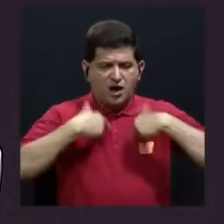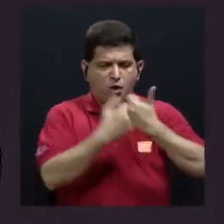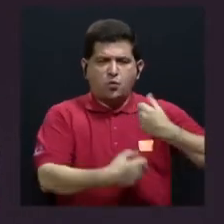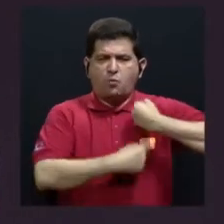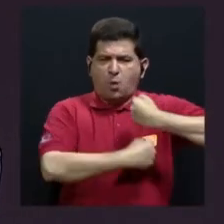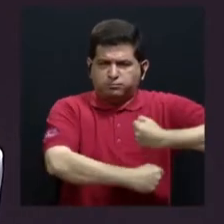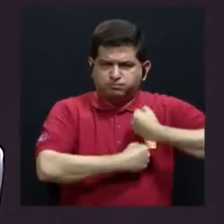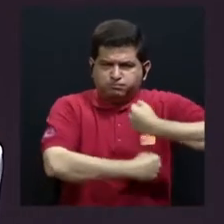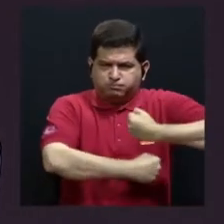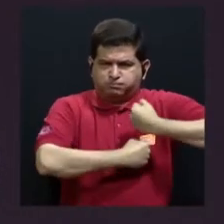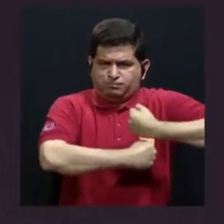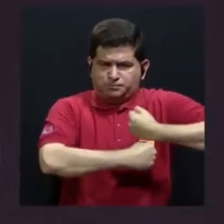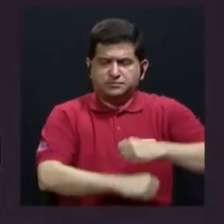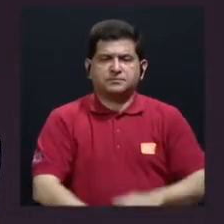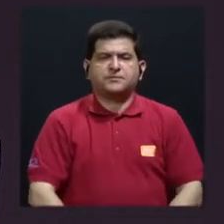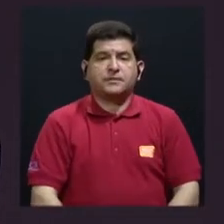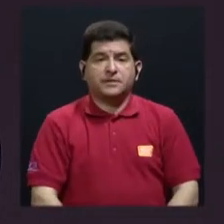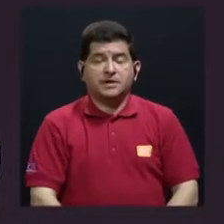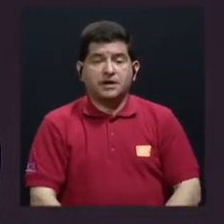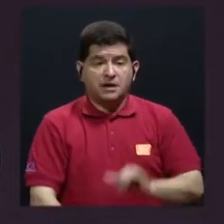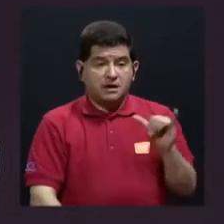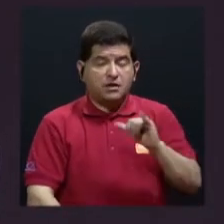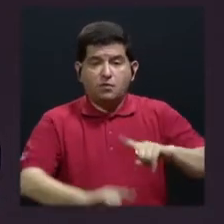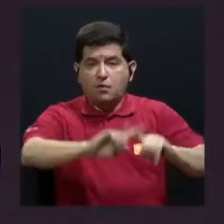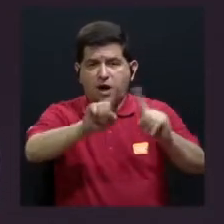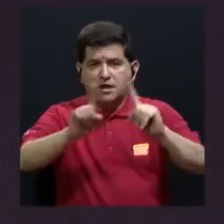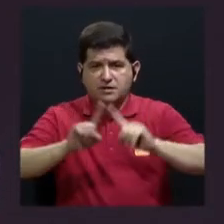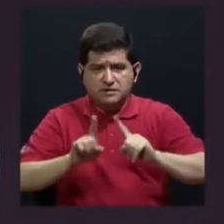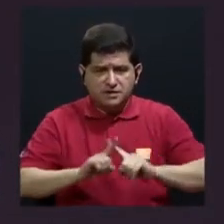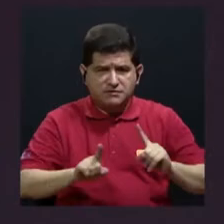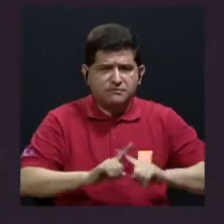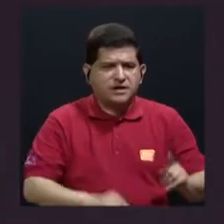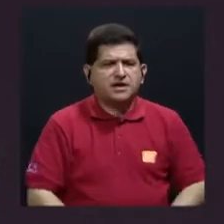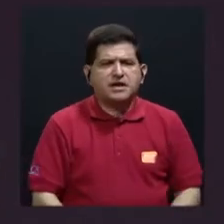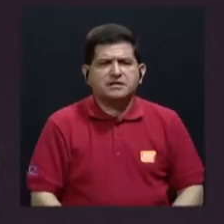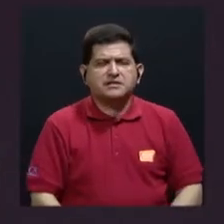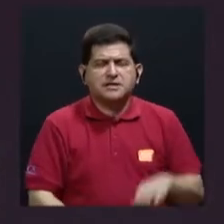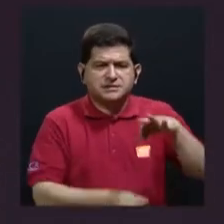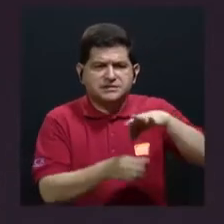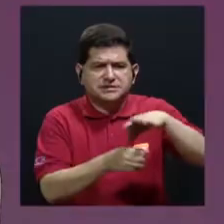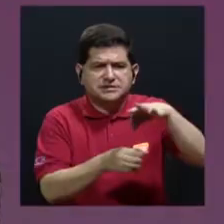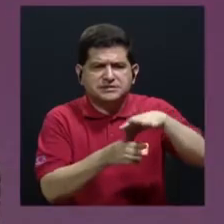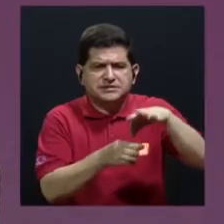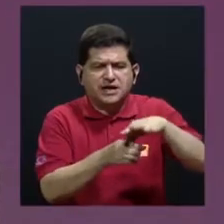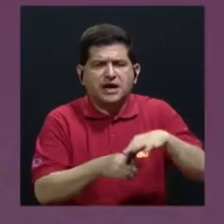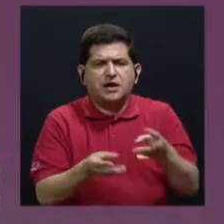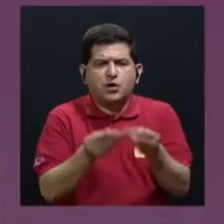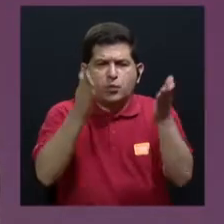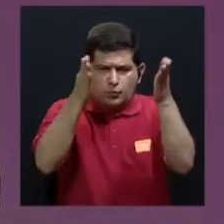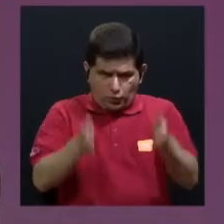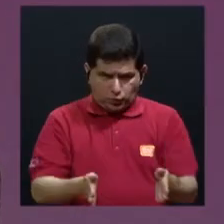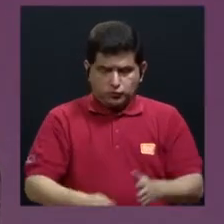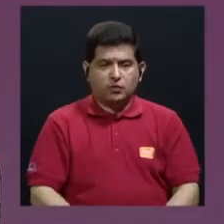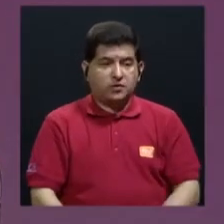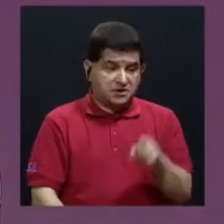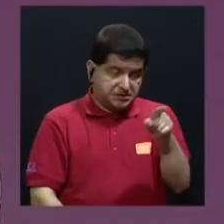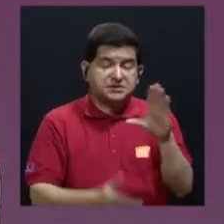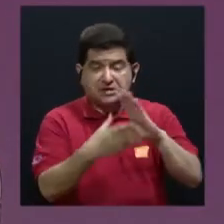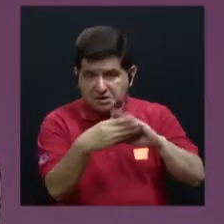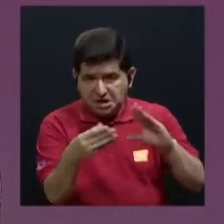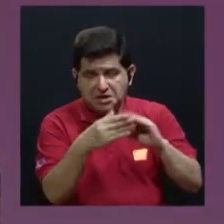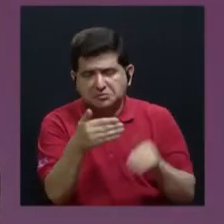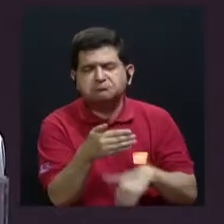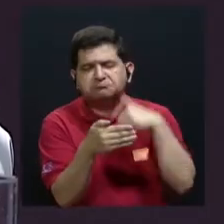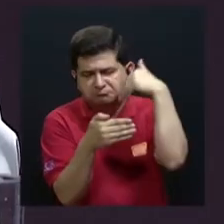y por distintos agroproductores que como ella nos va a contar,